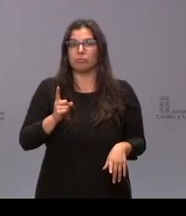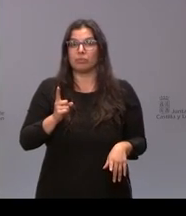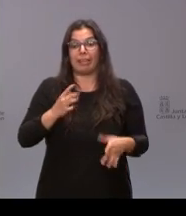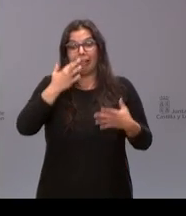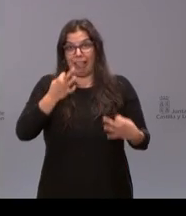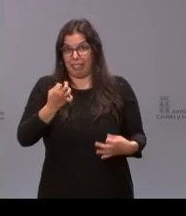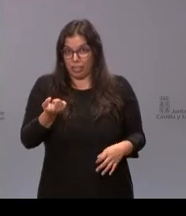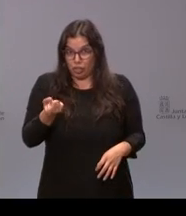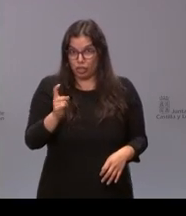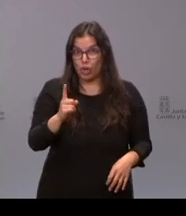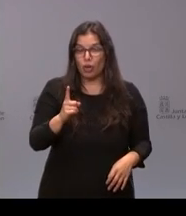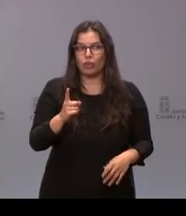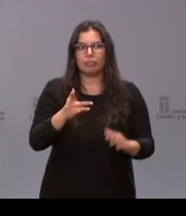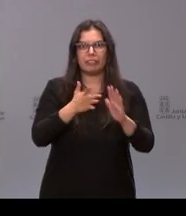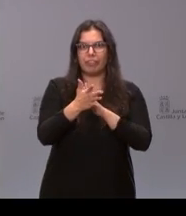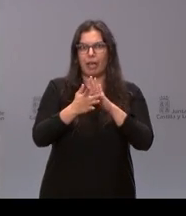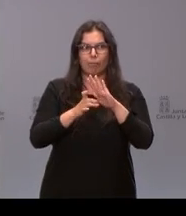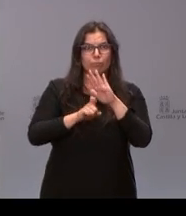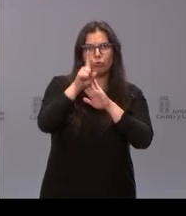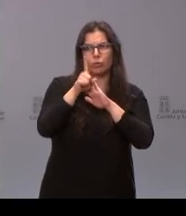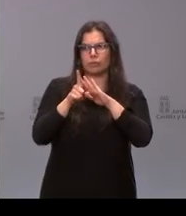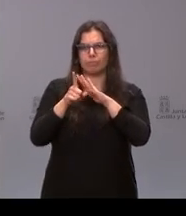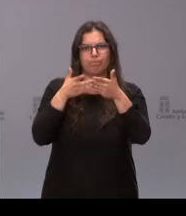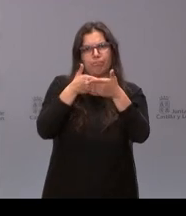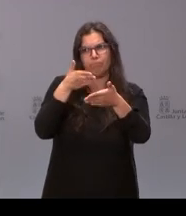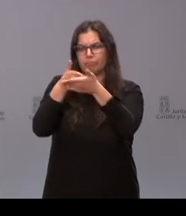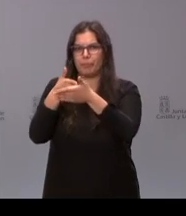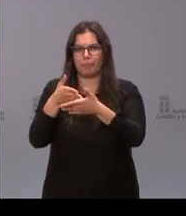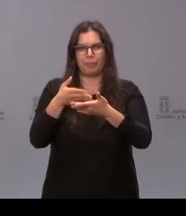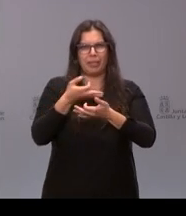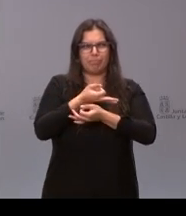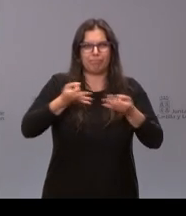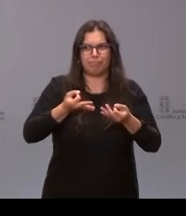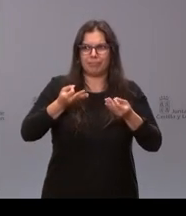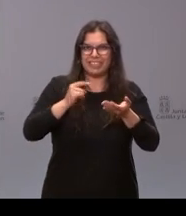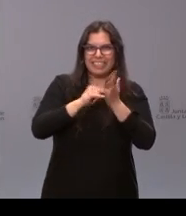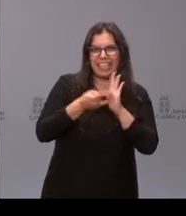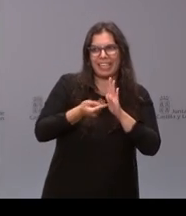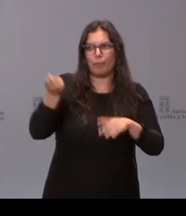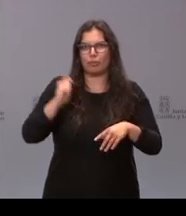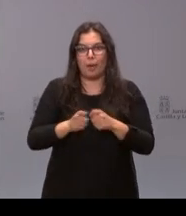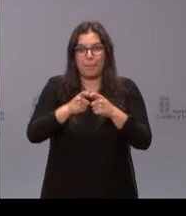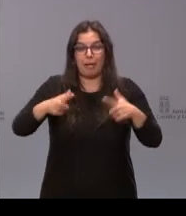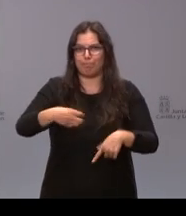así imposibilitaba crecer en funcionalidad técnica y profesional